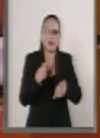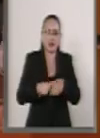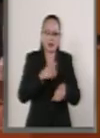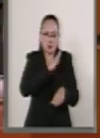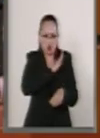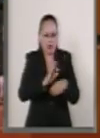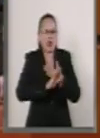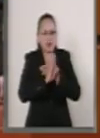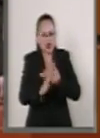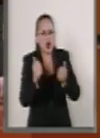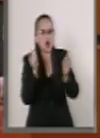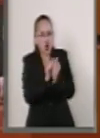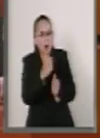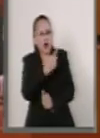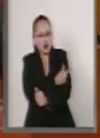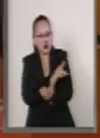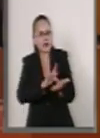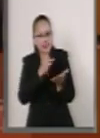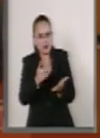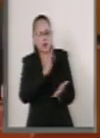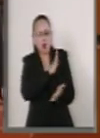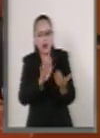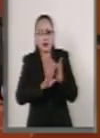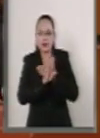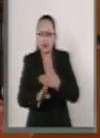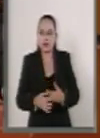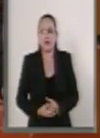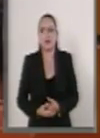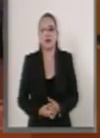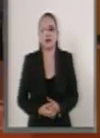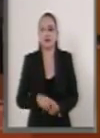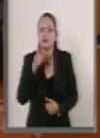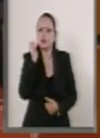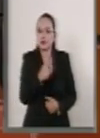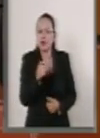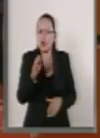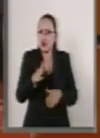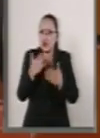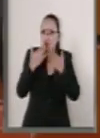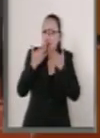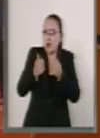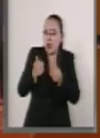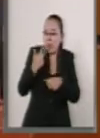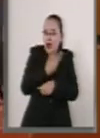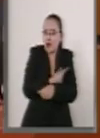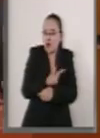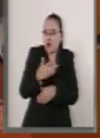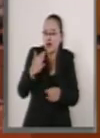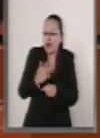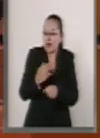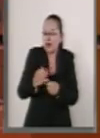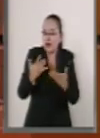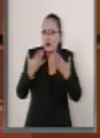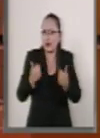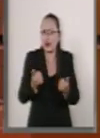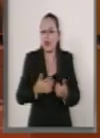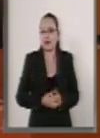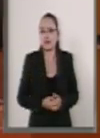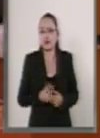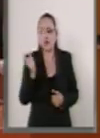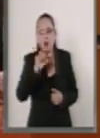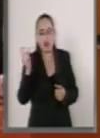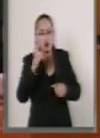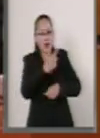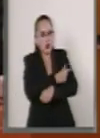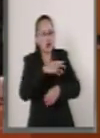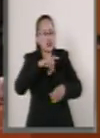vacunas ¿qué es eso? ¿por qué no las tenemos a tiempo? o cuando se compran las vacunas